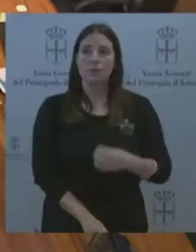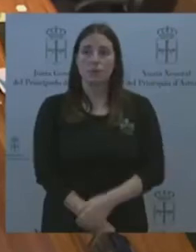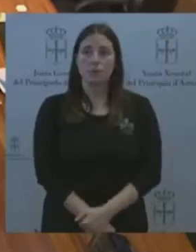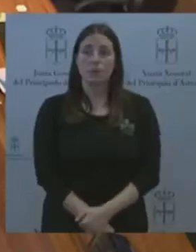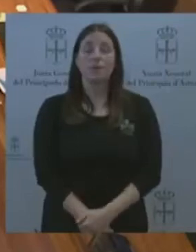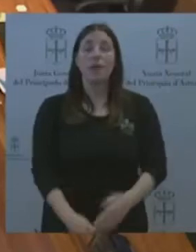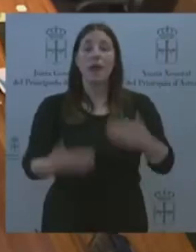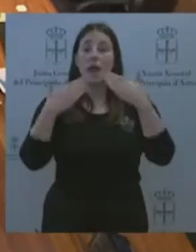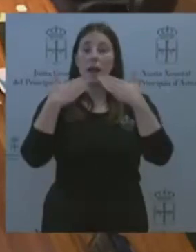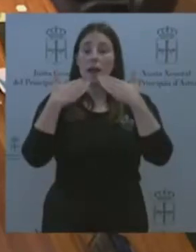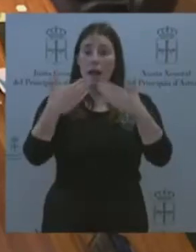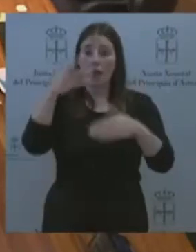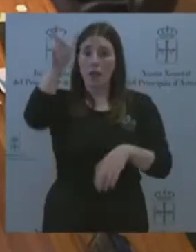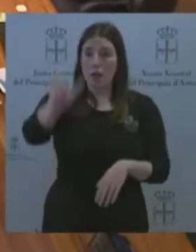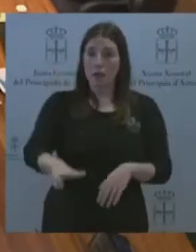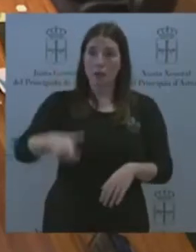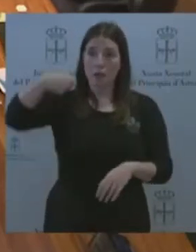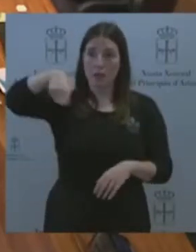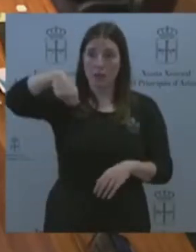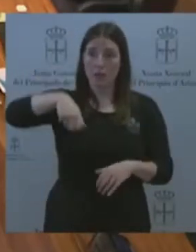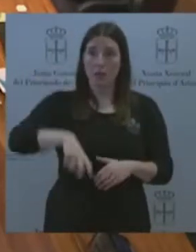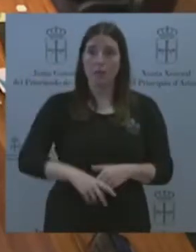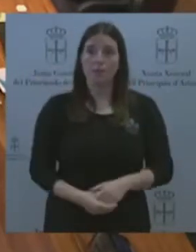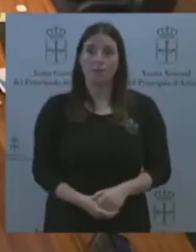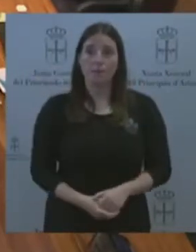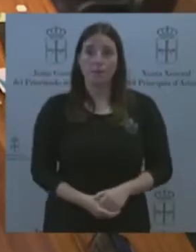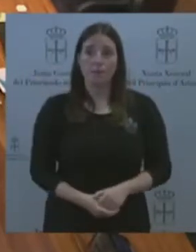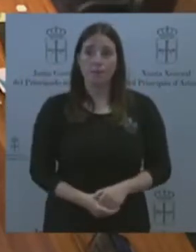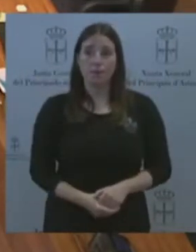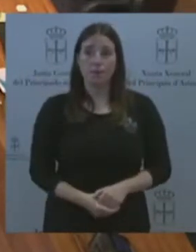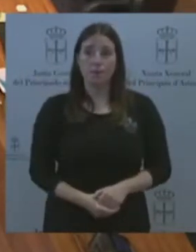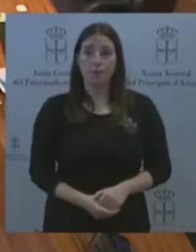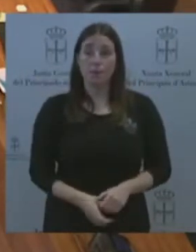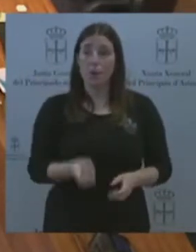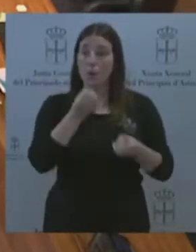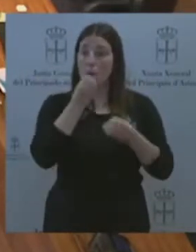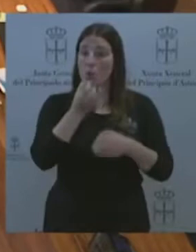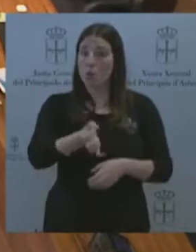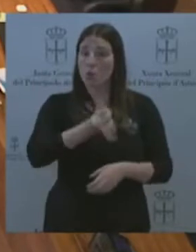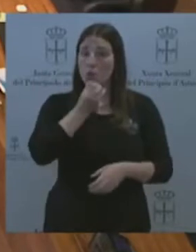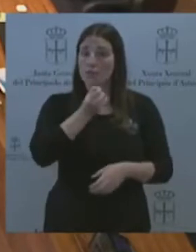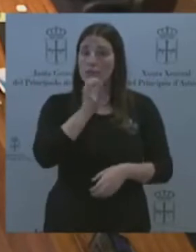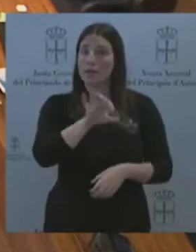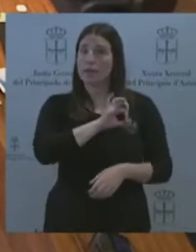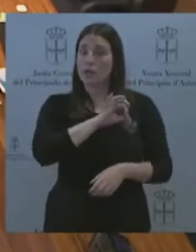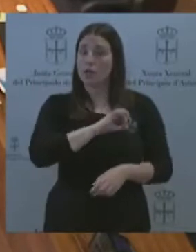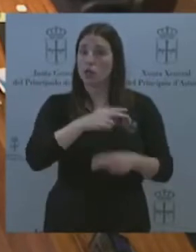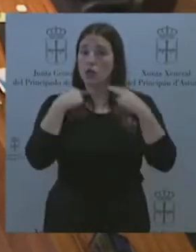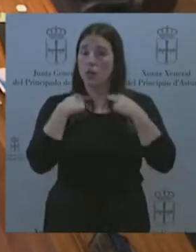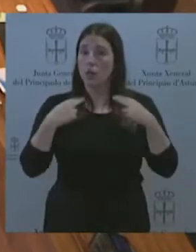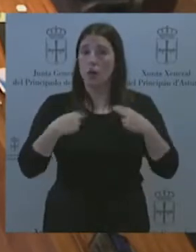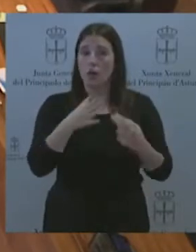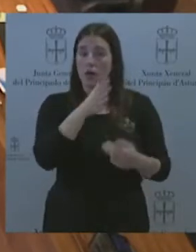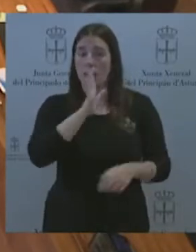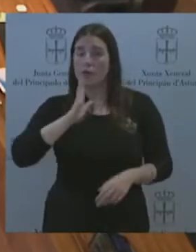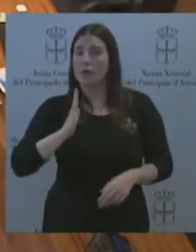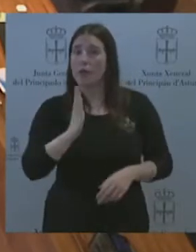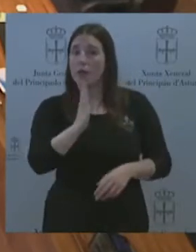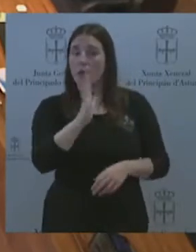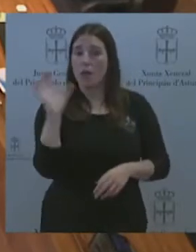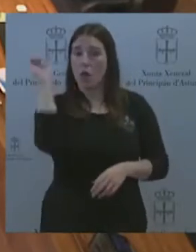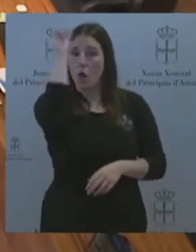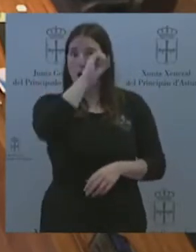Buenas tardes, señorías. Voy a pasar sin más preámbulo a fijar posición sobre las propuestas de resolución de cada grupo parlamentario.